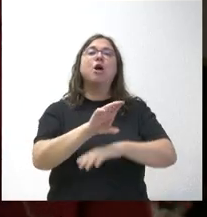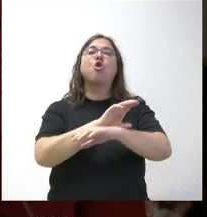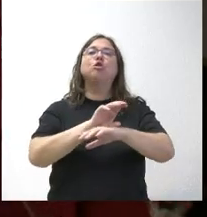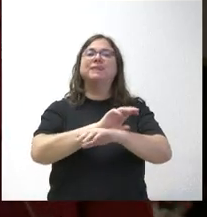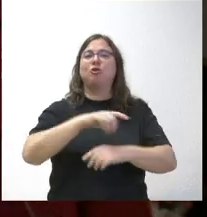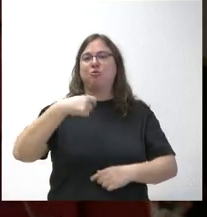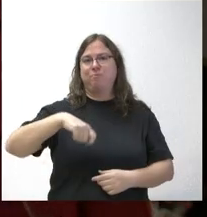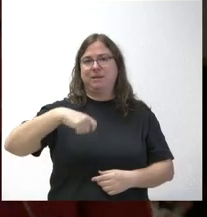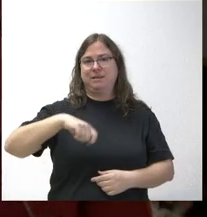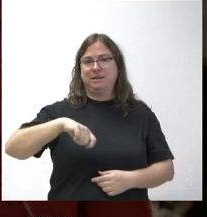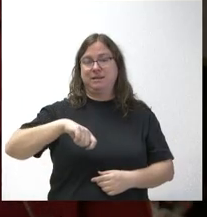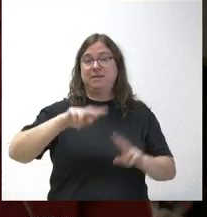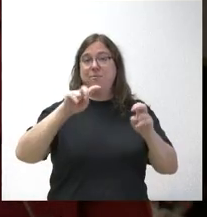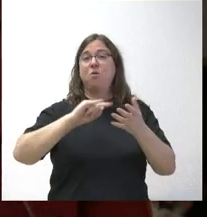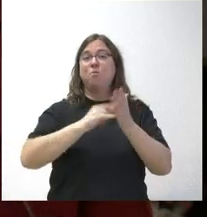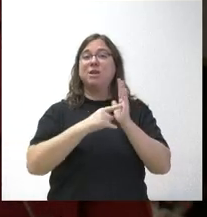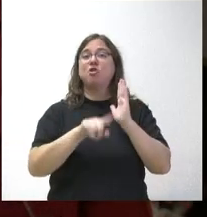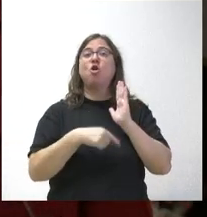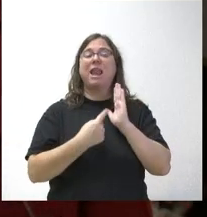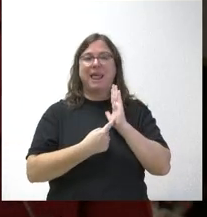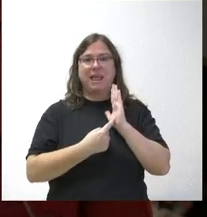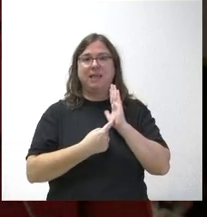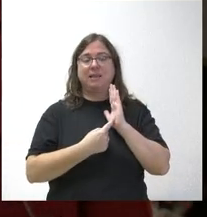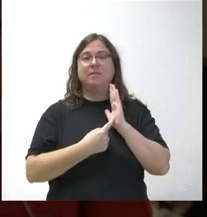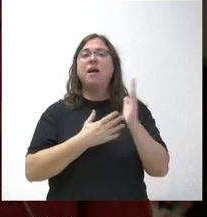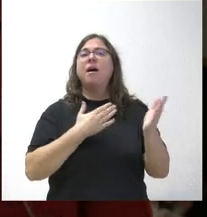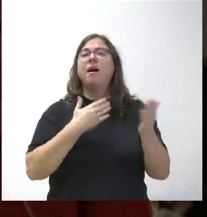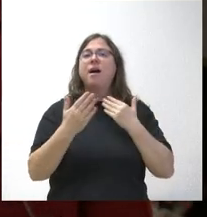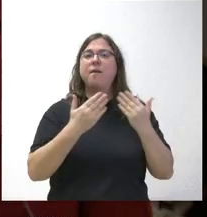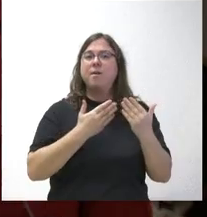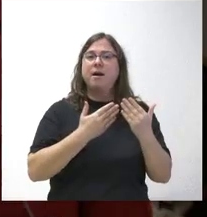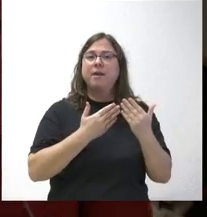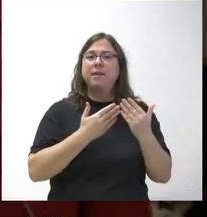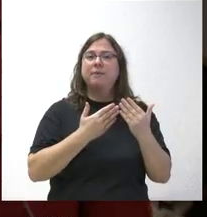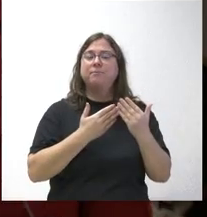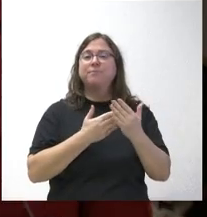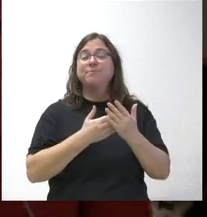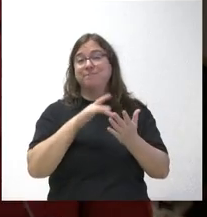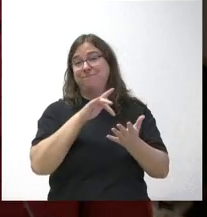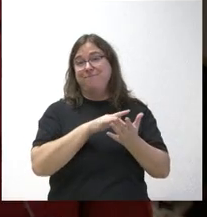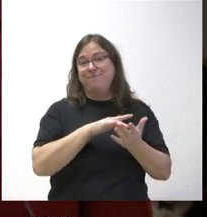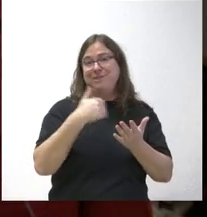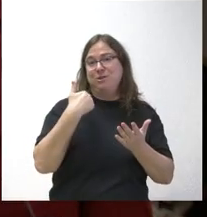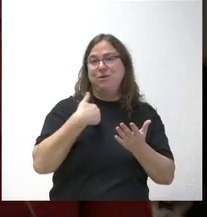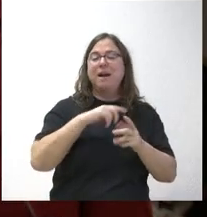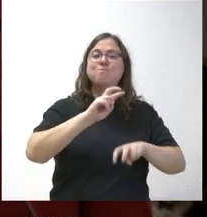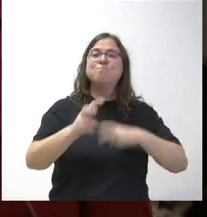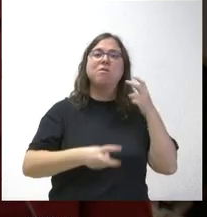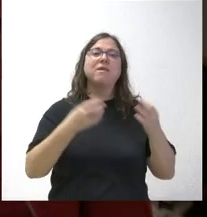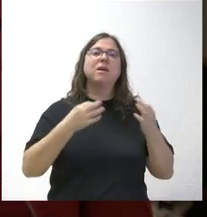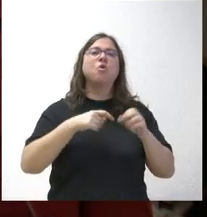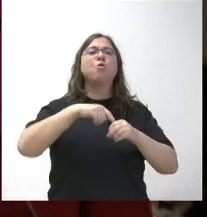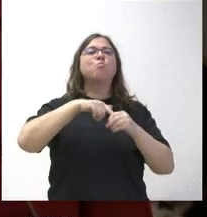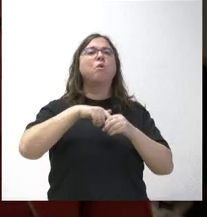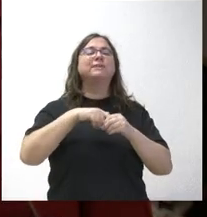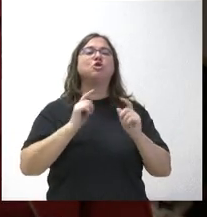Presidencia respecto a este proyecto de ley. Ha hablado de que una de las cosas que se modifica es qué puestos pueden ser de